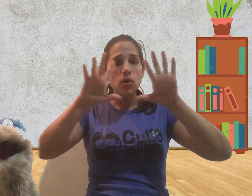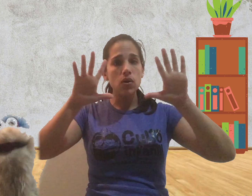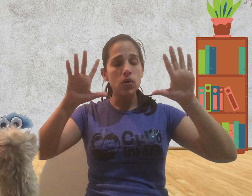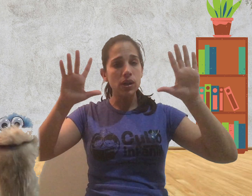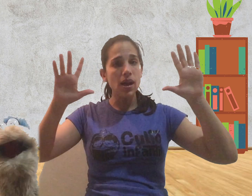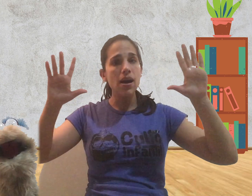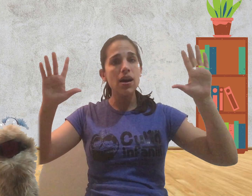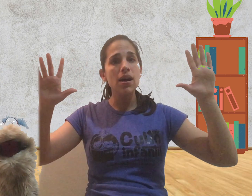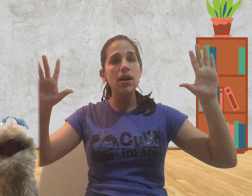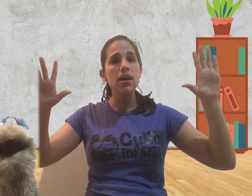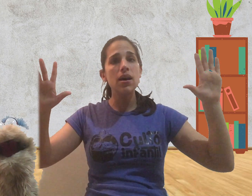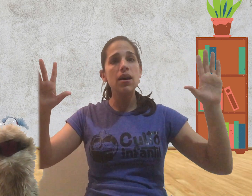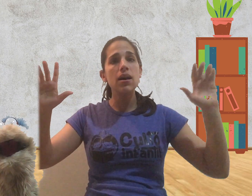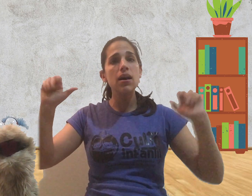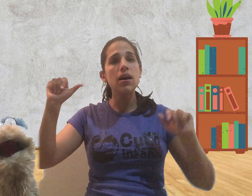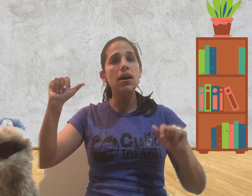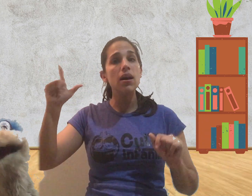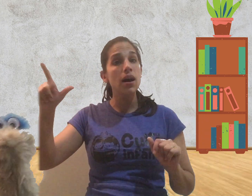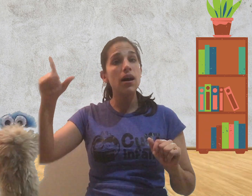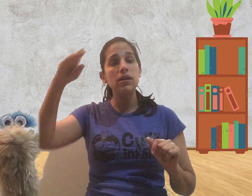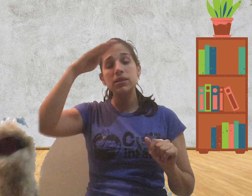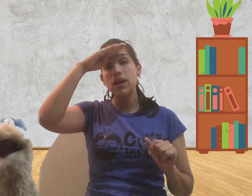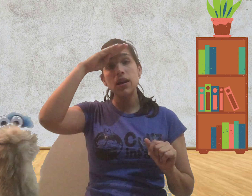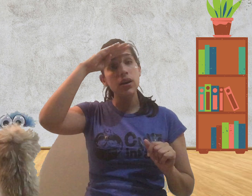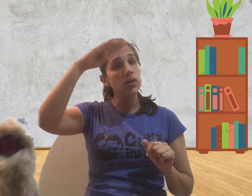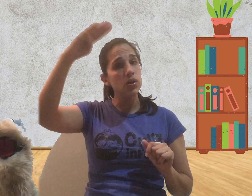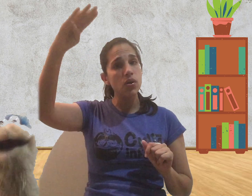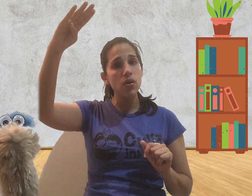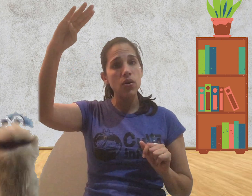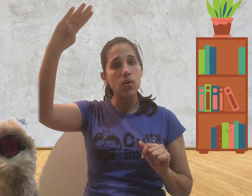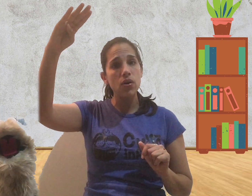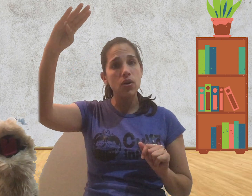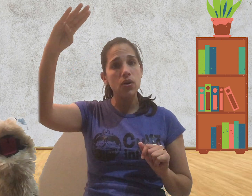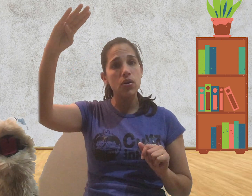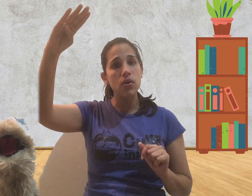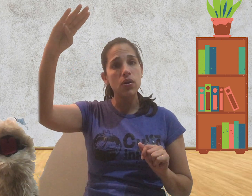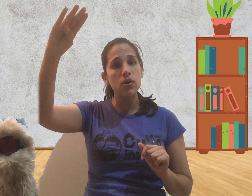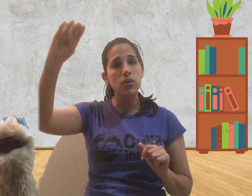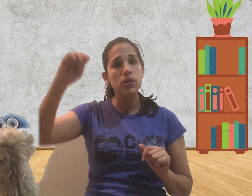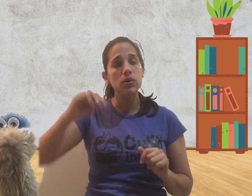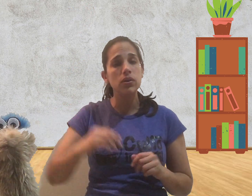gloria al Señor.